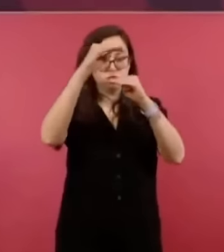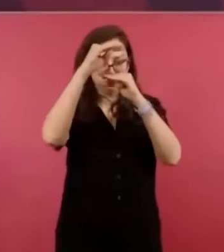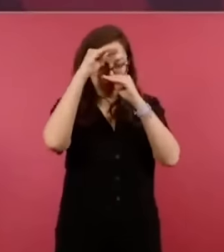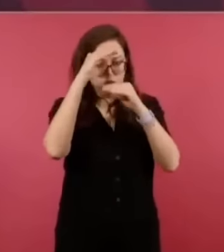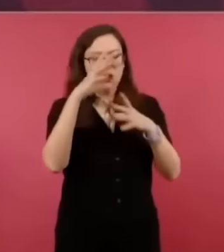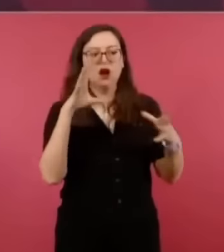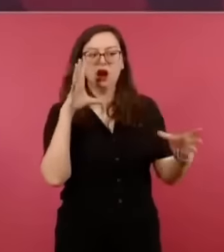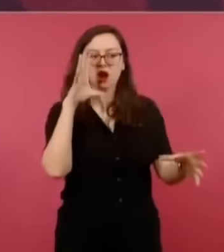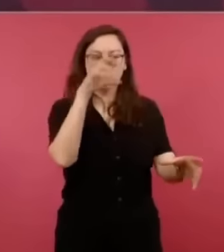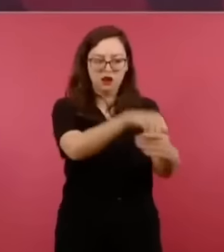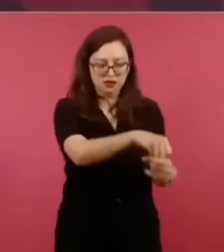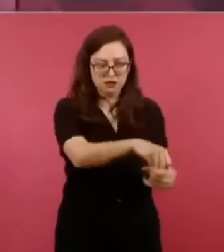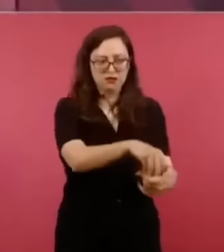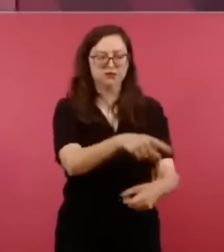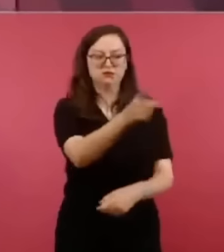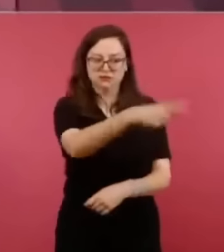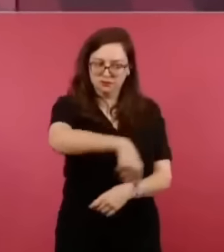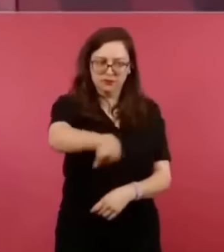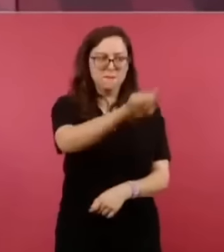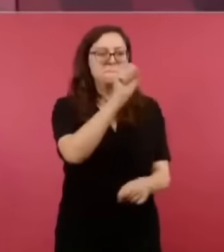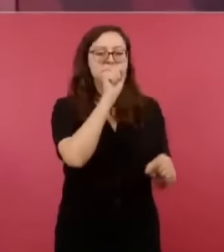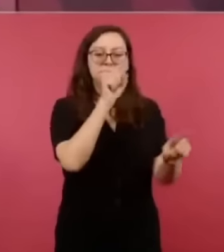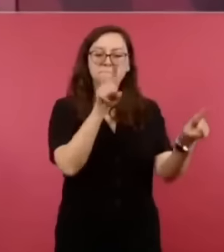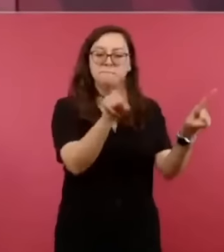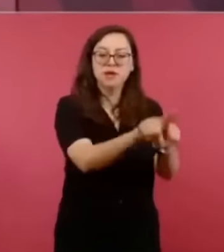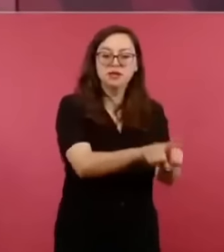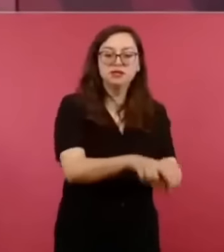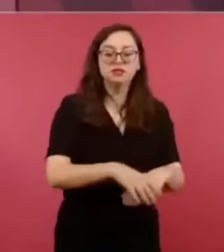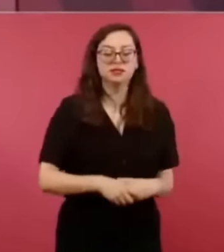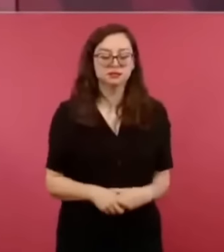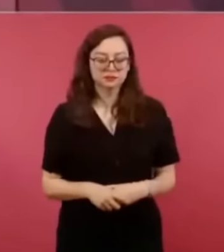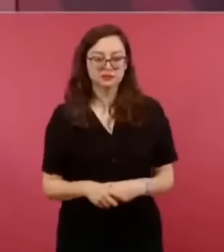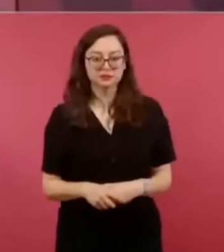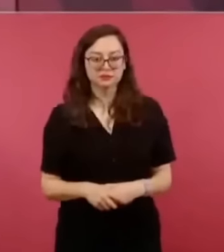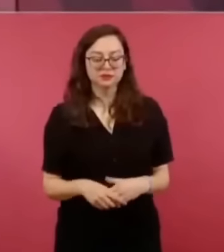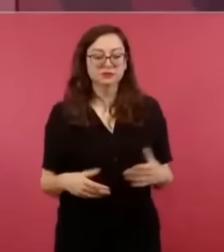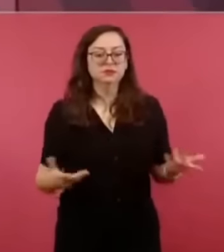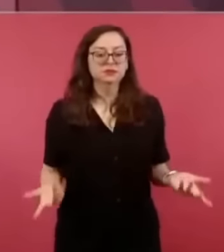y juegan un papel.